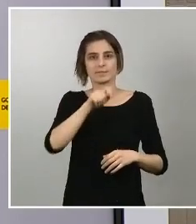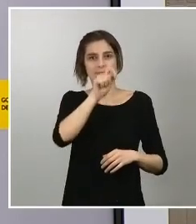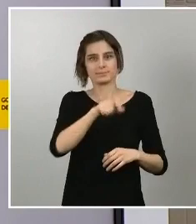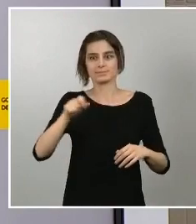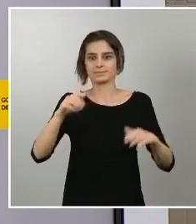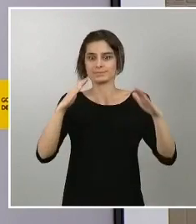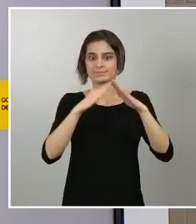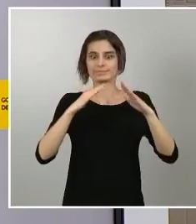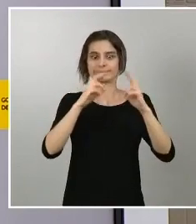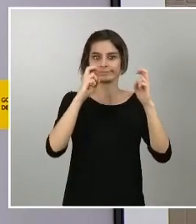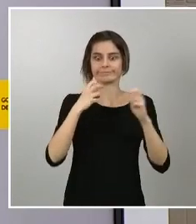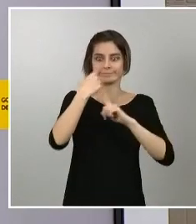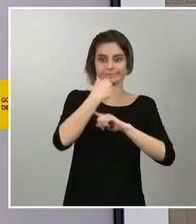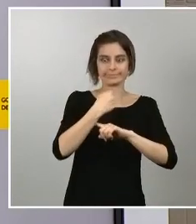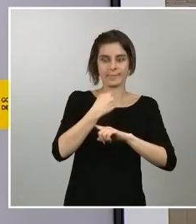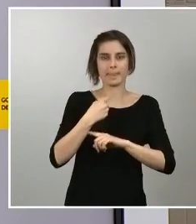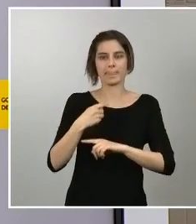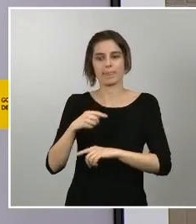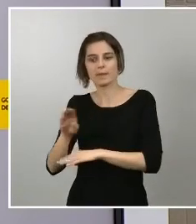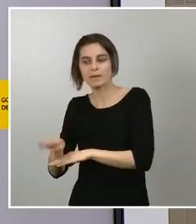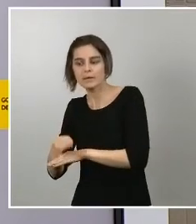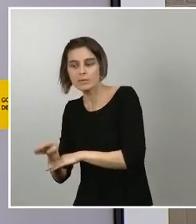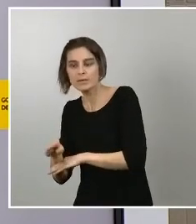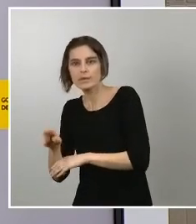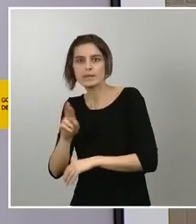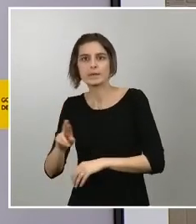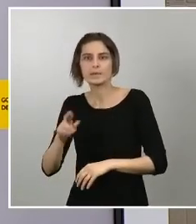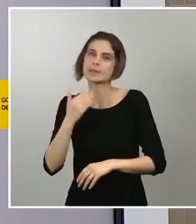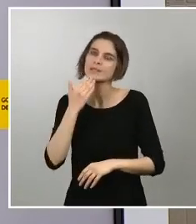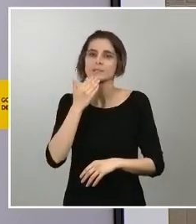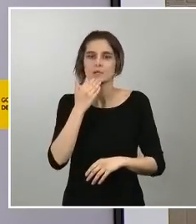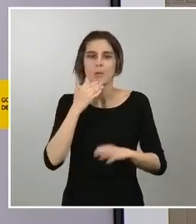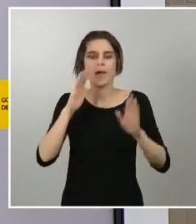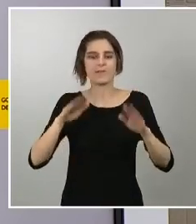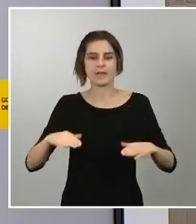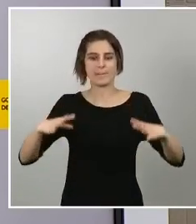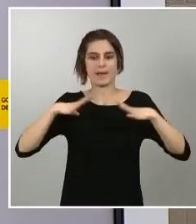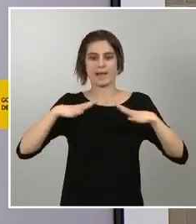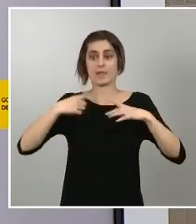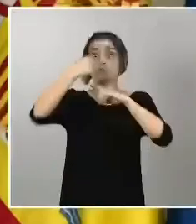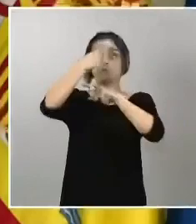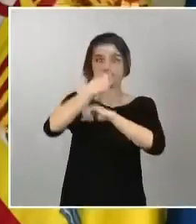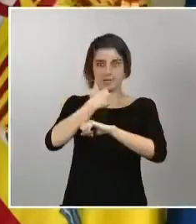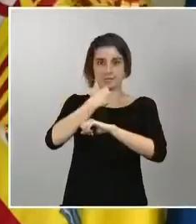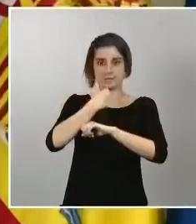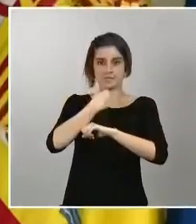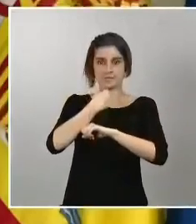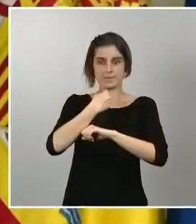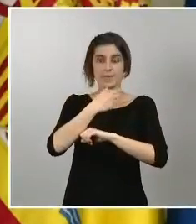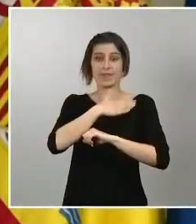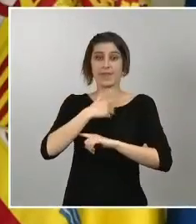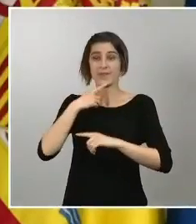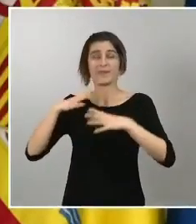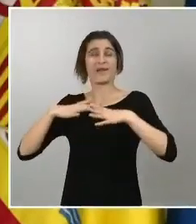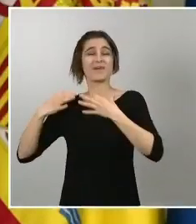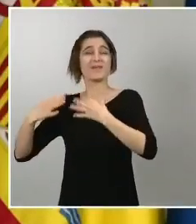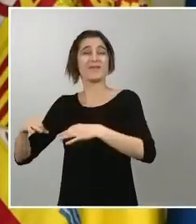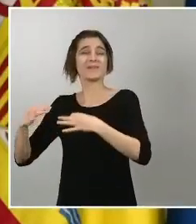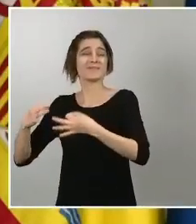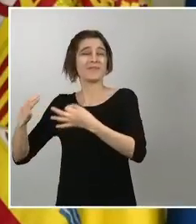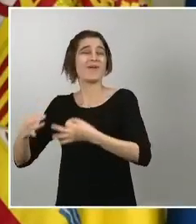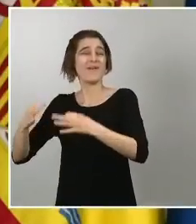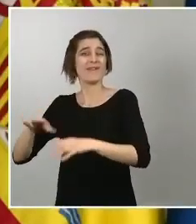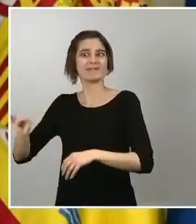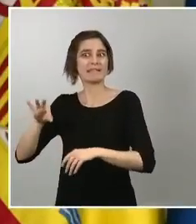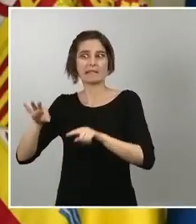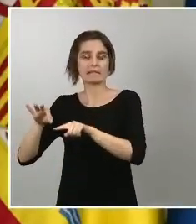el permiso en la práctica unas vacaciones obligatorias a costa de las que se cogerían normalmente no son